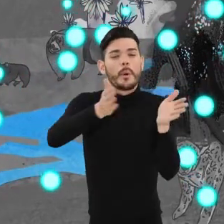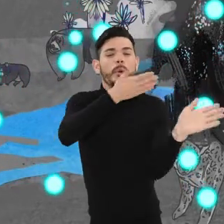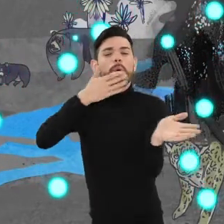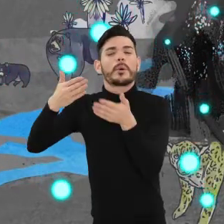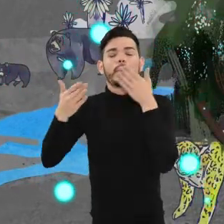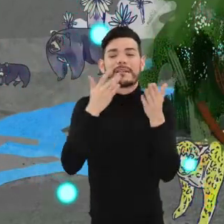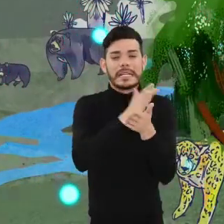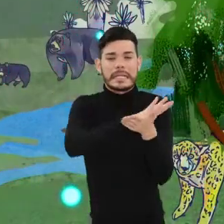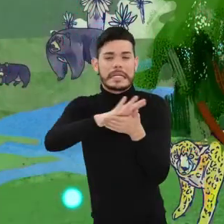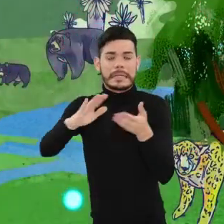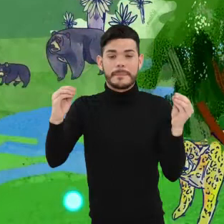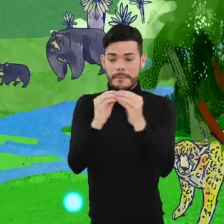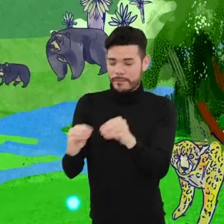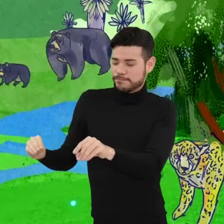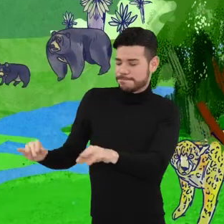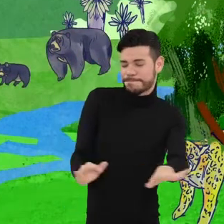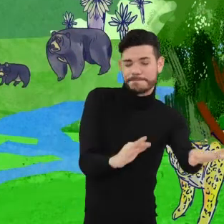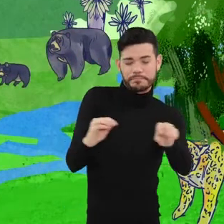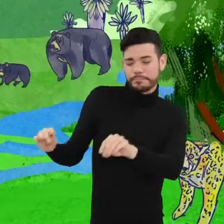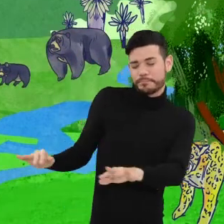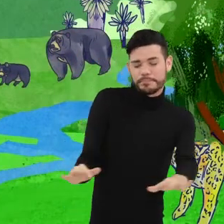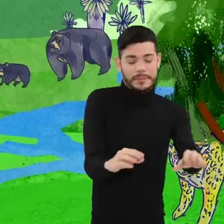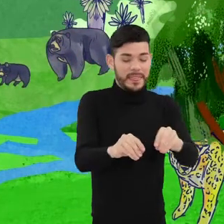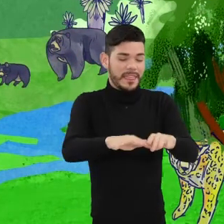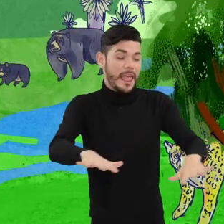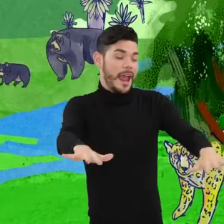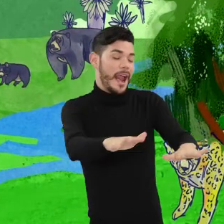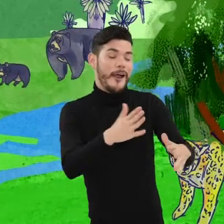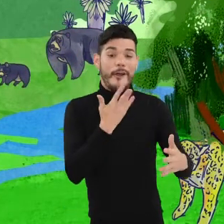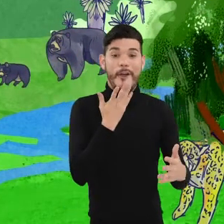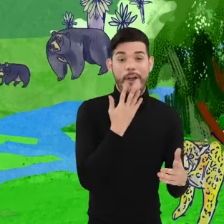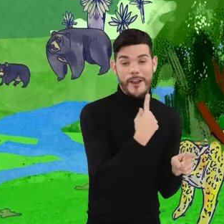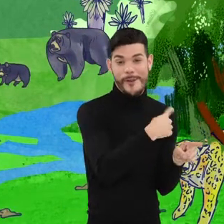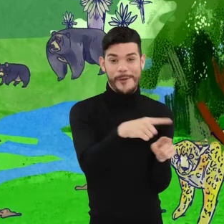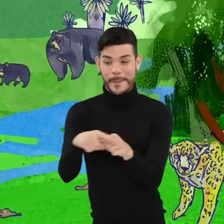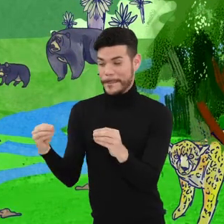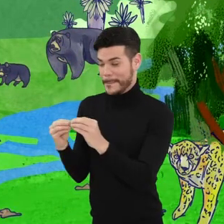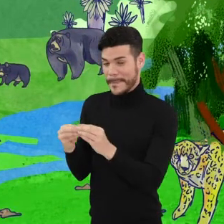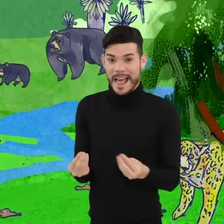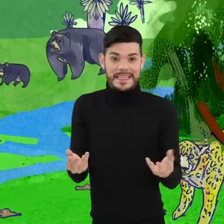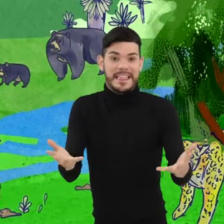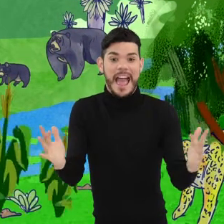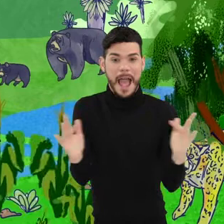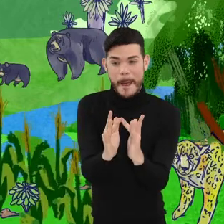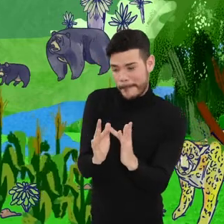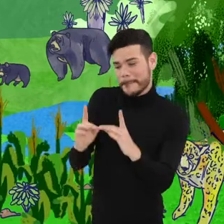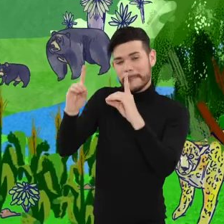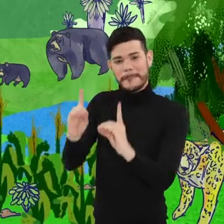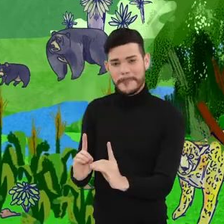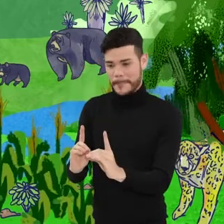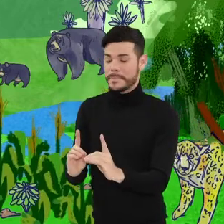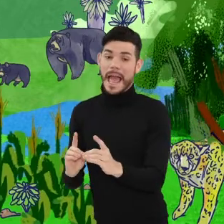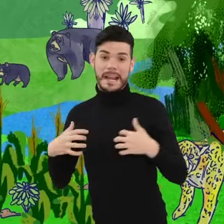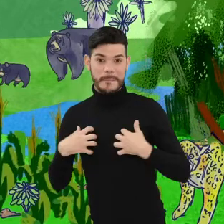desplaza sedimentos que le dan color a la tierra. Su recorrido le da identidad al paisaje porque determina las especies de plantas